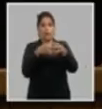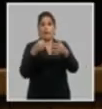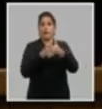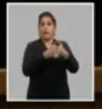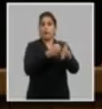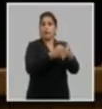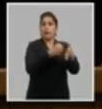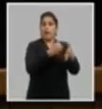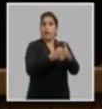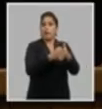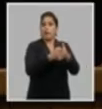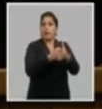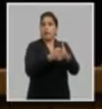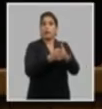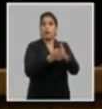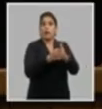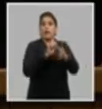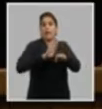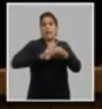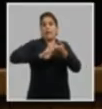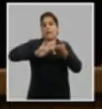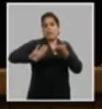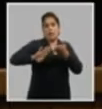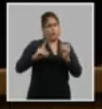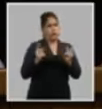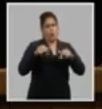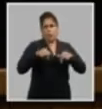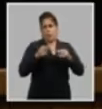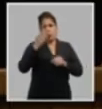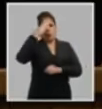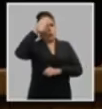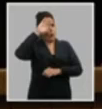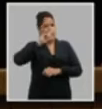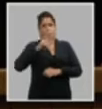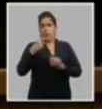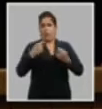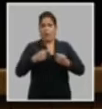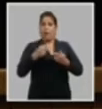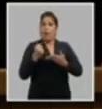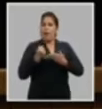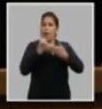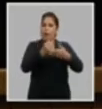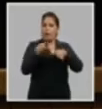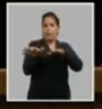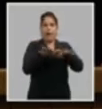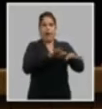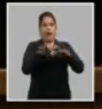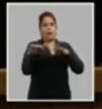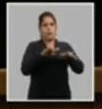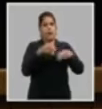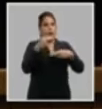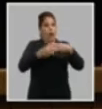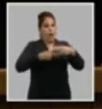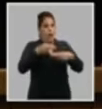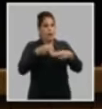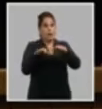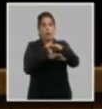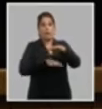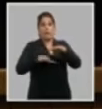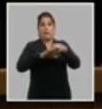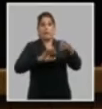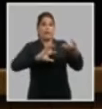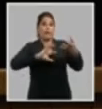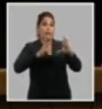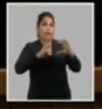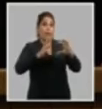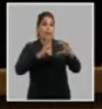enfrentamiento a prejuicios y discriminaciones de todo tipo apoyar las acciones a acometer sobre la base del papel